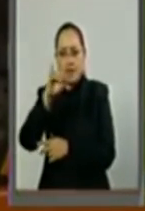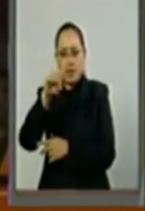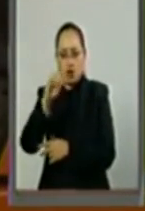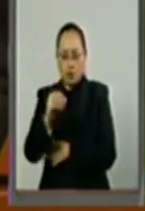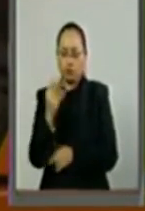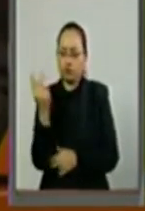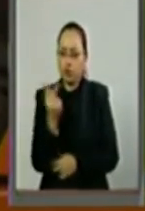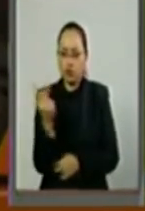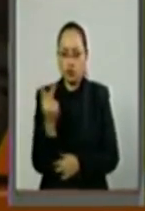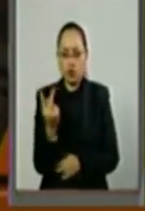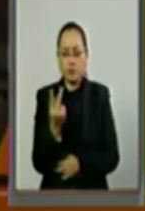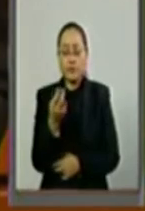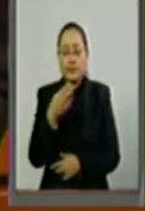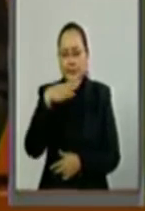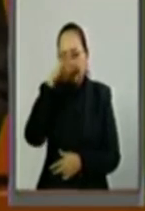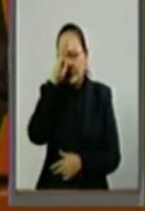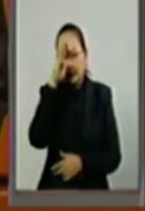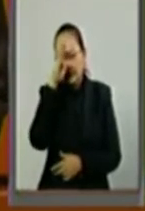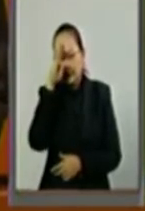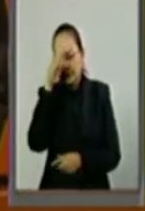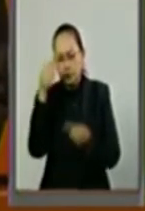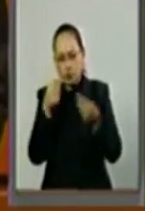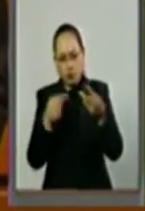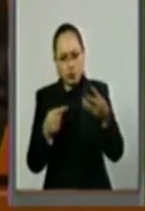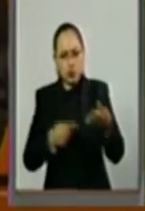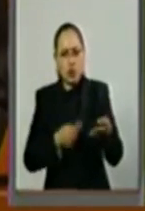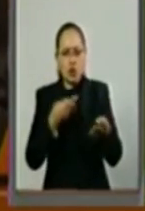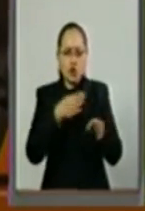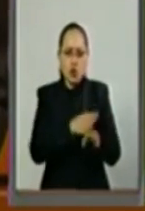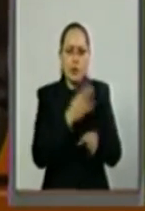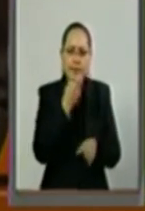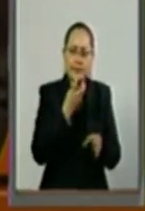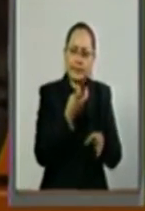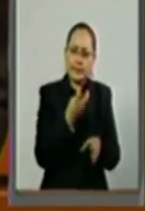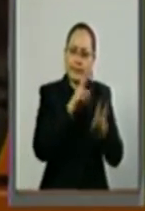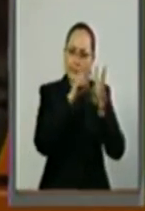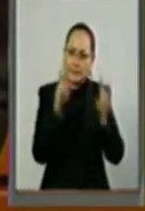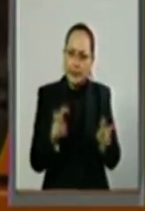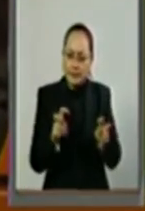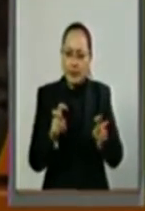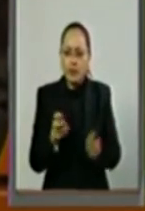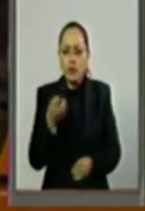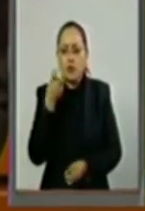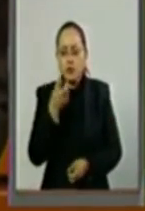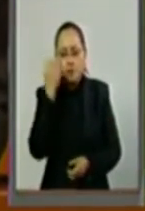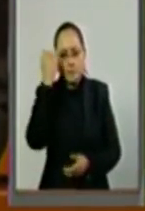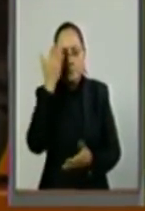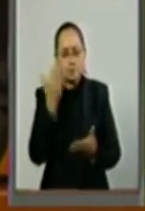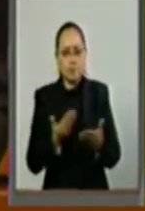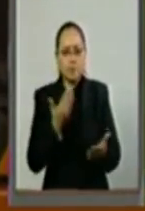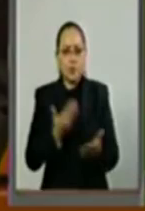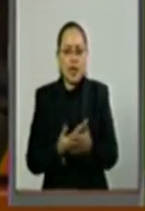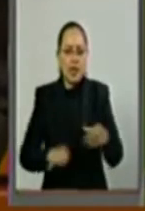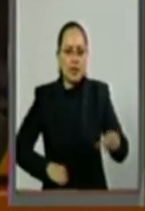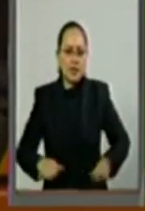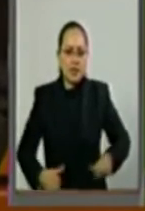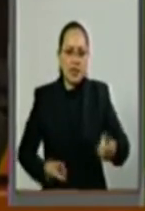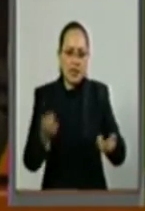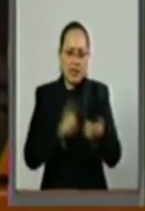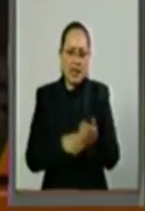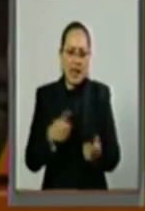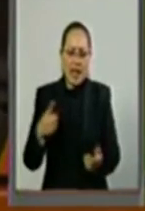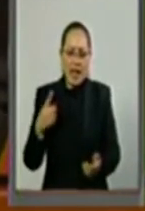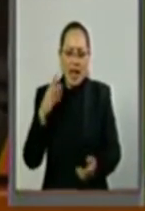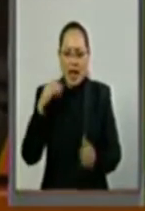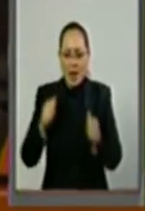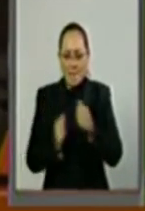En estas reflexiones de esta iniciativa, la actividad acuícola, todos